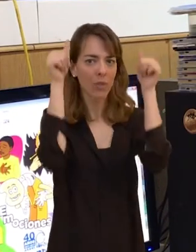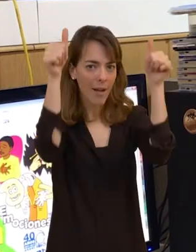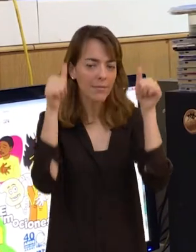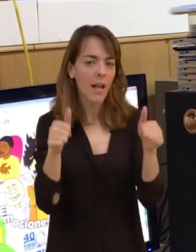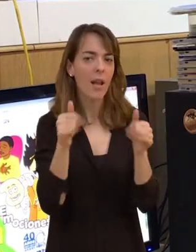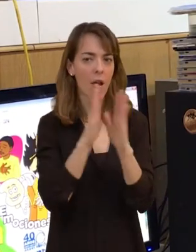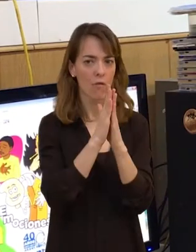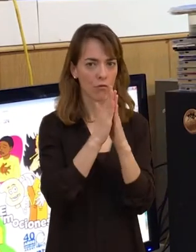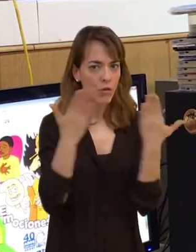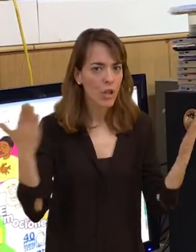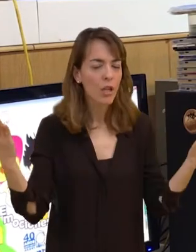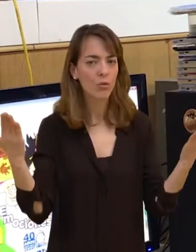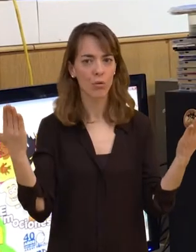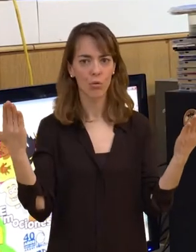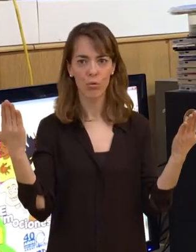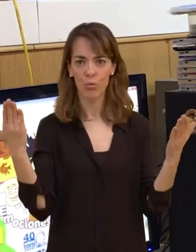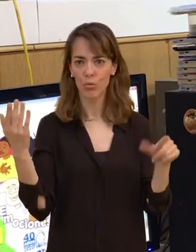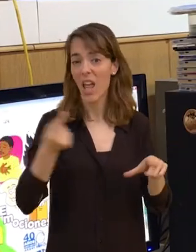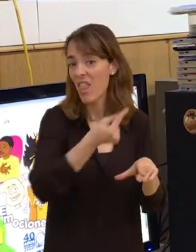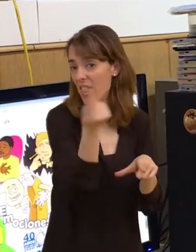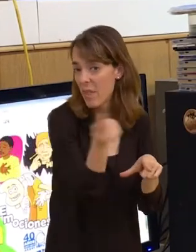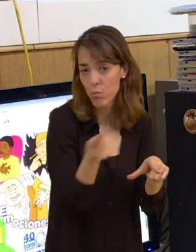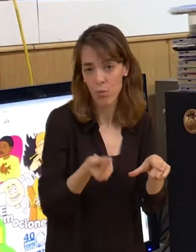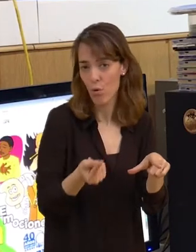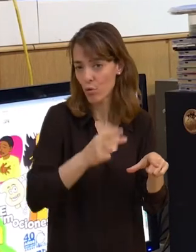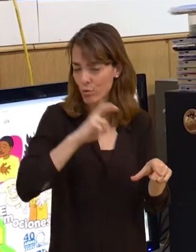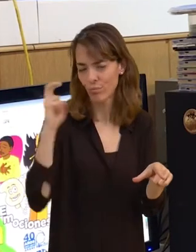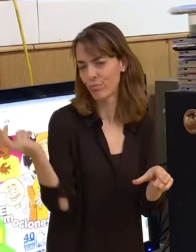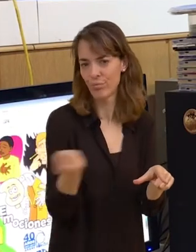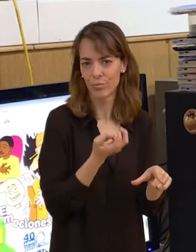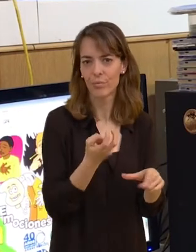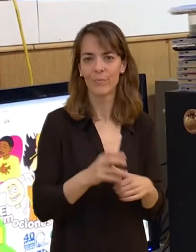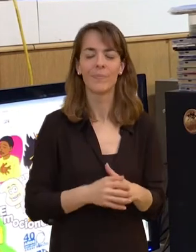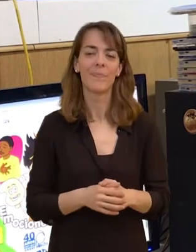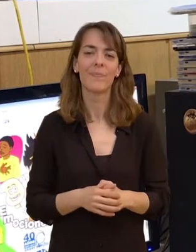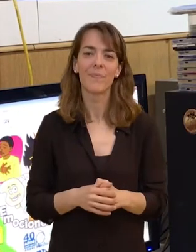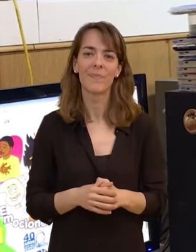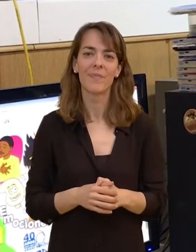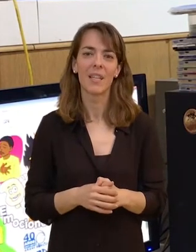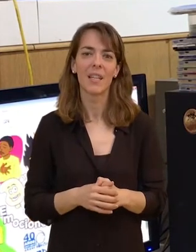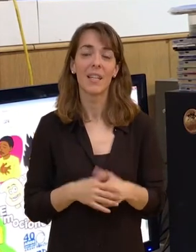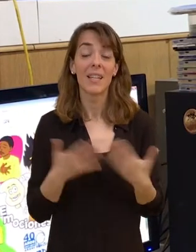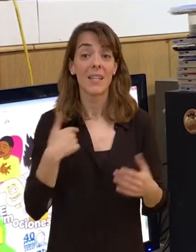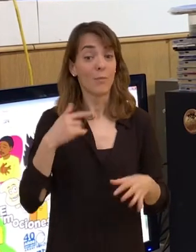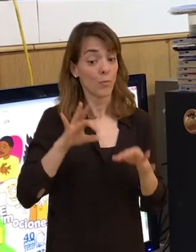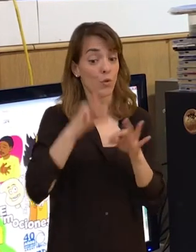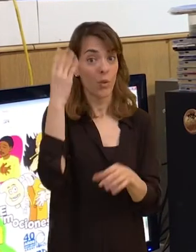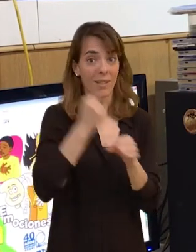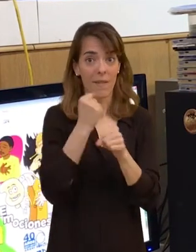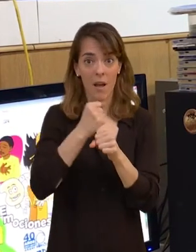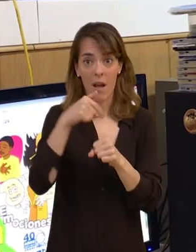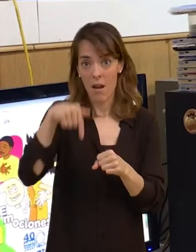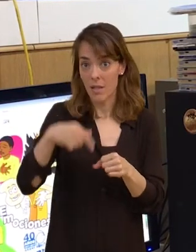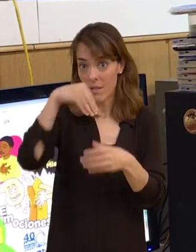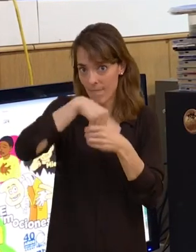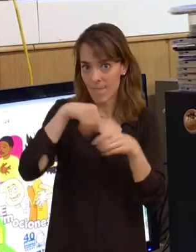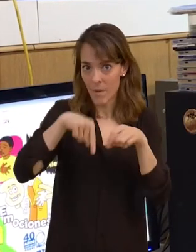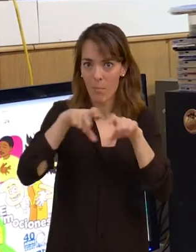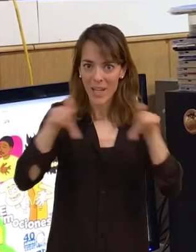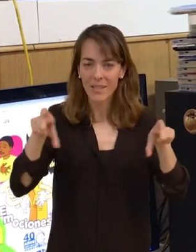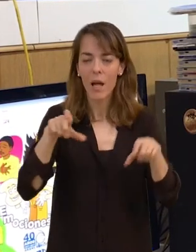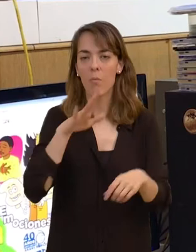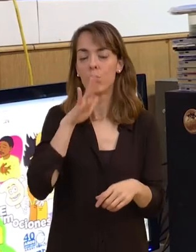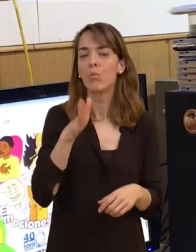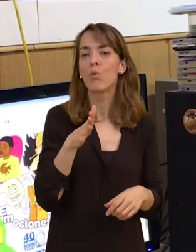carteles, folletos y dibujos entre muchas cosas. Tengo falta de trabajar aquí en esta empresa